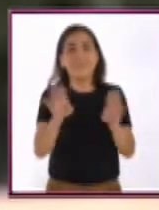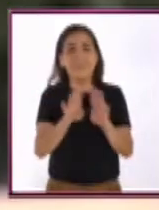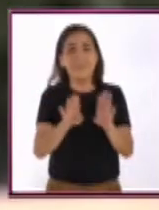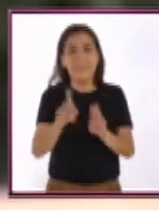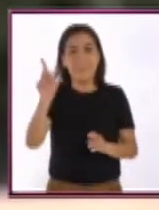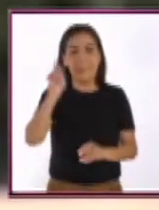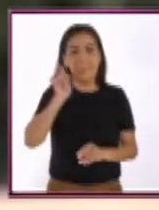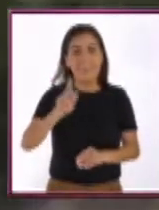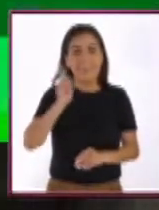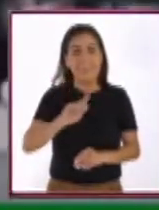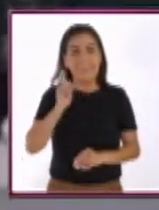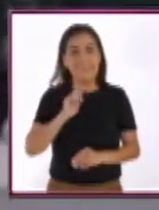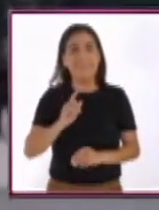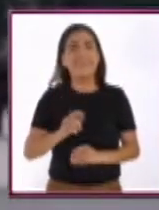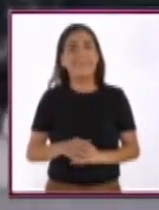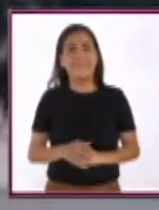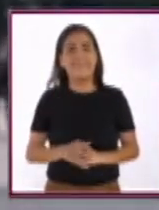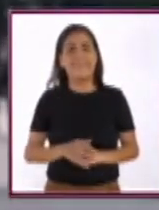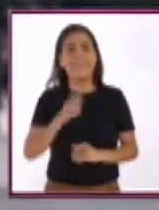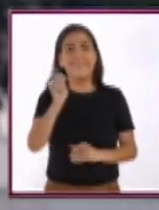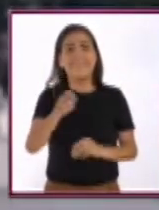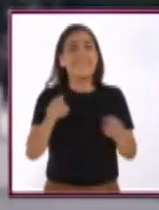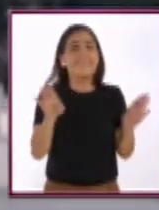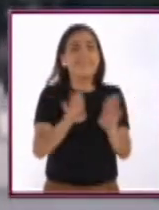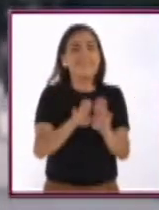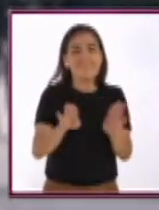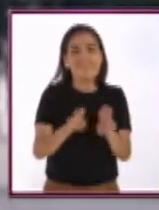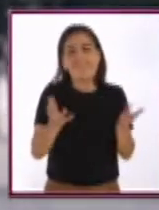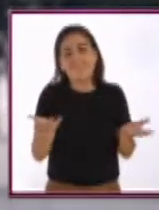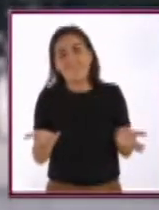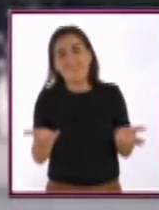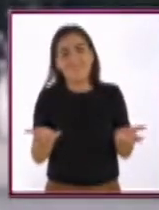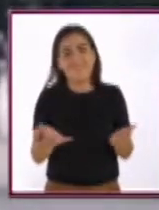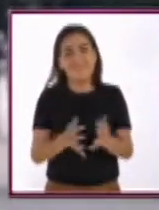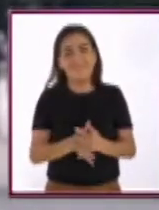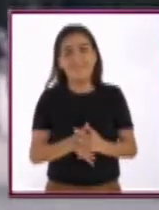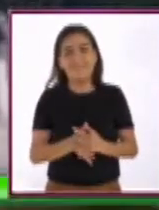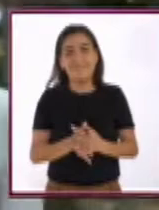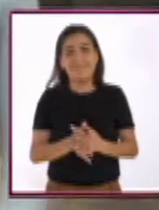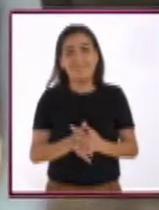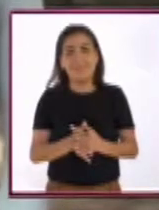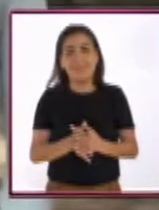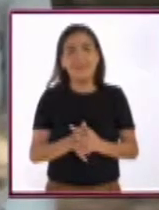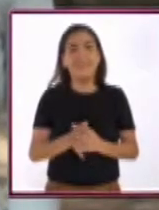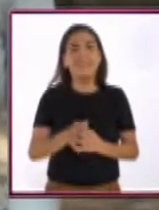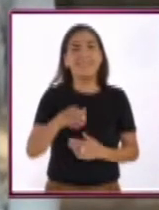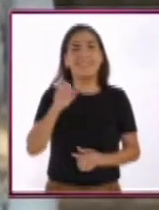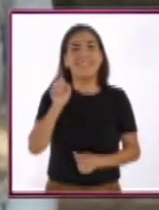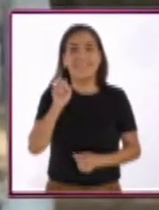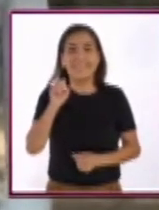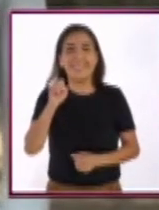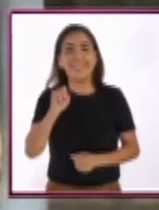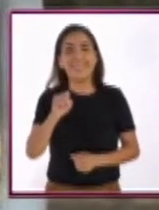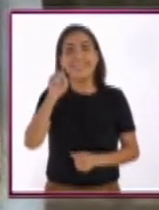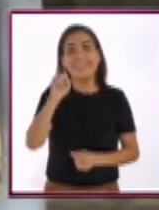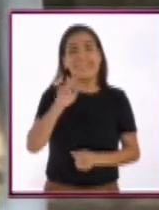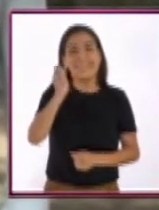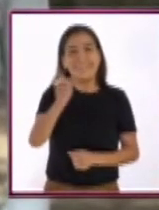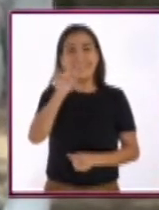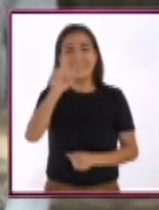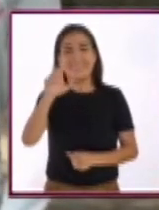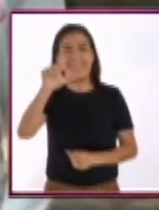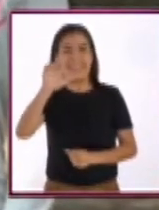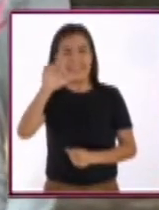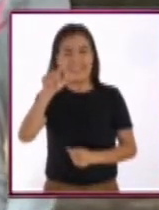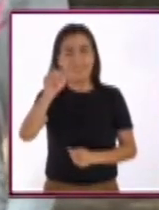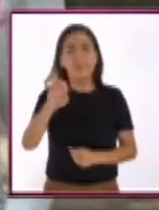una mujer. Celacanto es como... se la armo de... Celacanto me suena